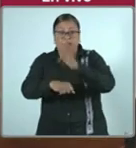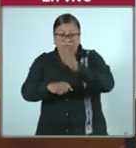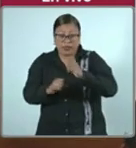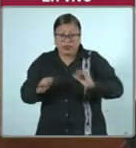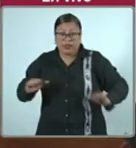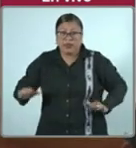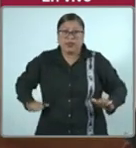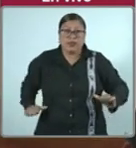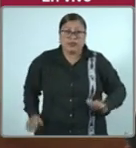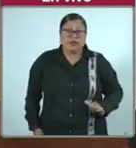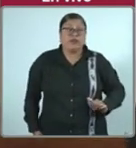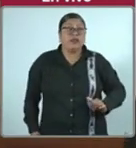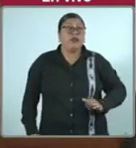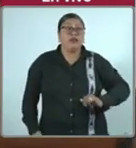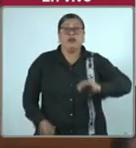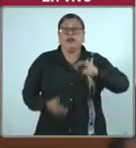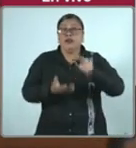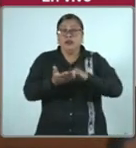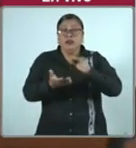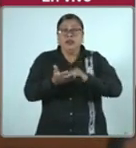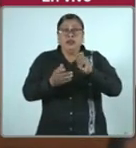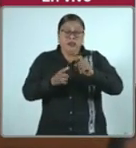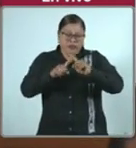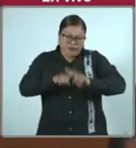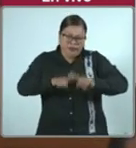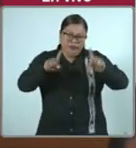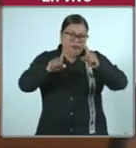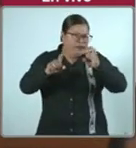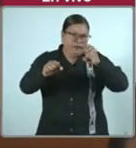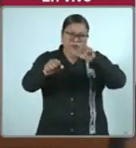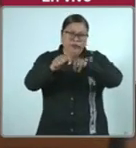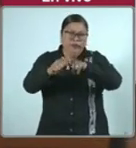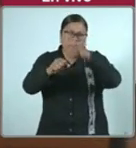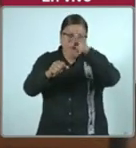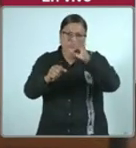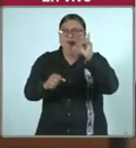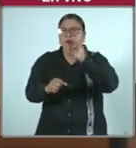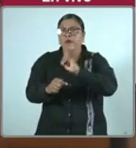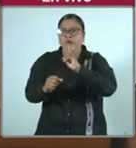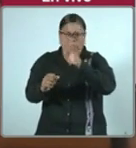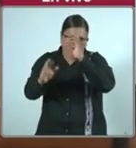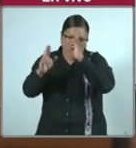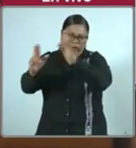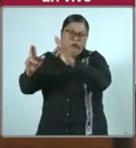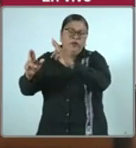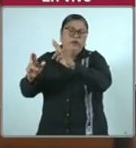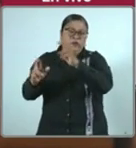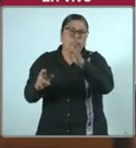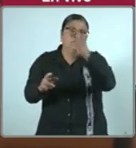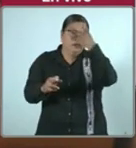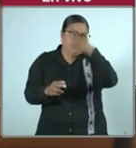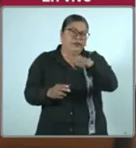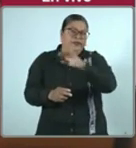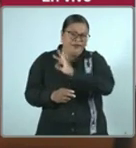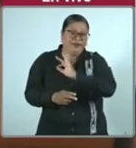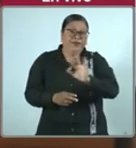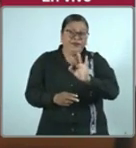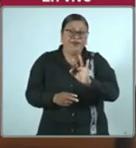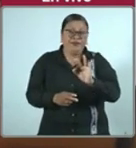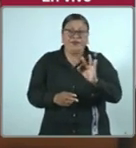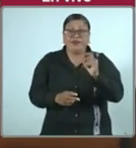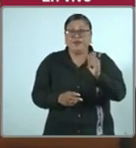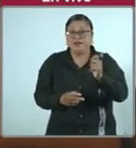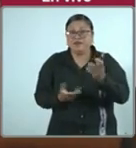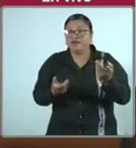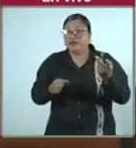pues están con el enfoque diferencial y especializado, con perspectiva de género, con la finalidad de que podamos conocer el